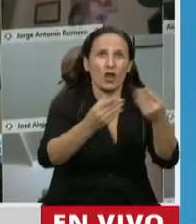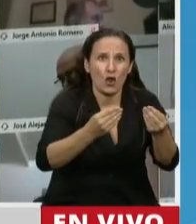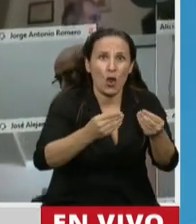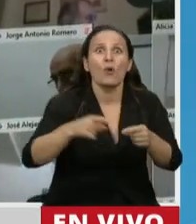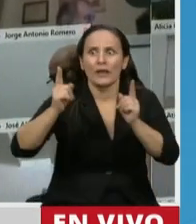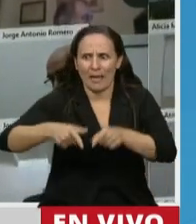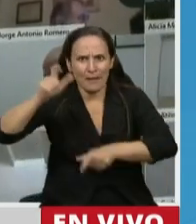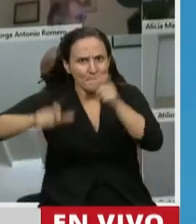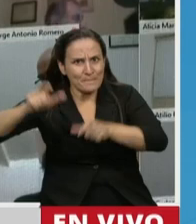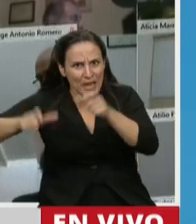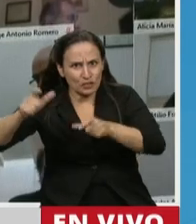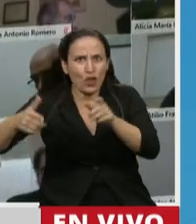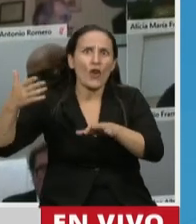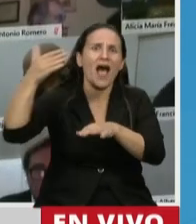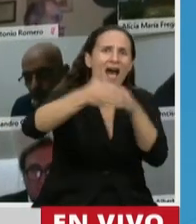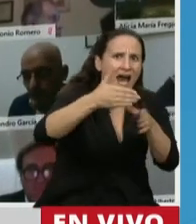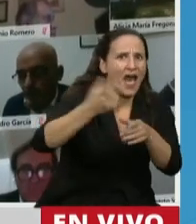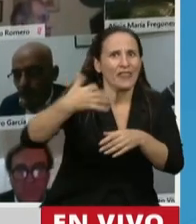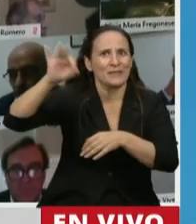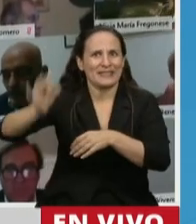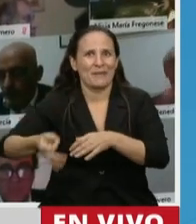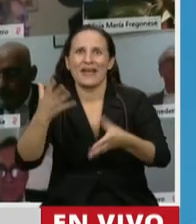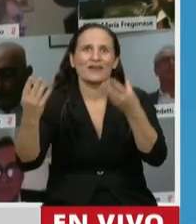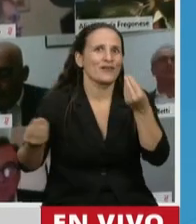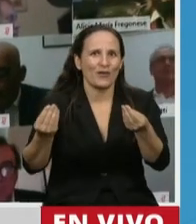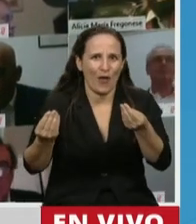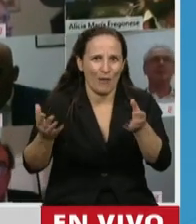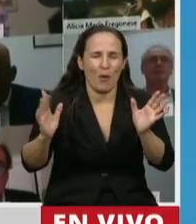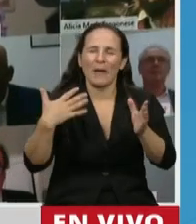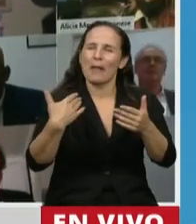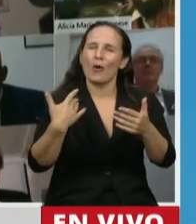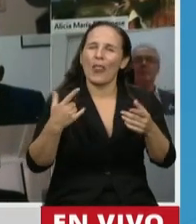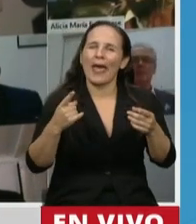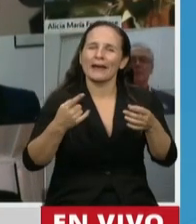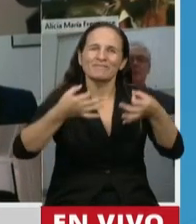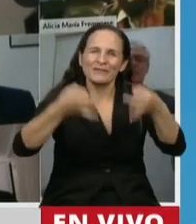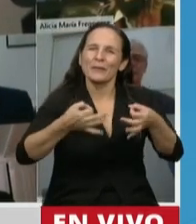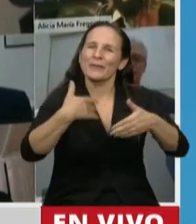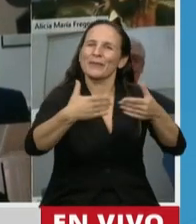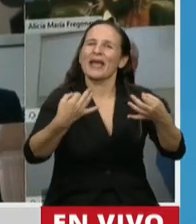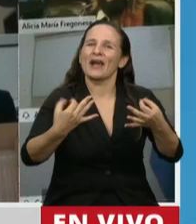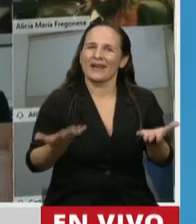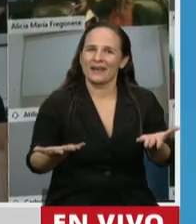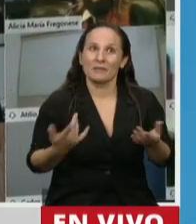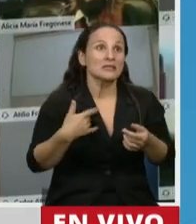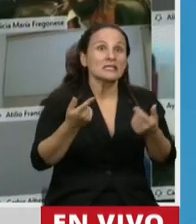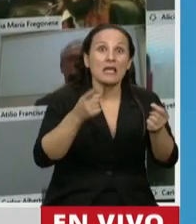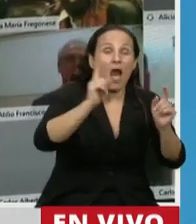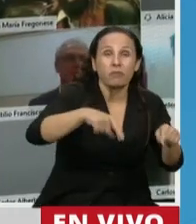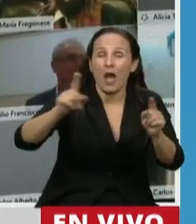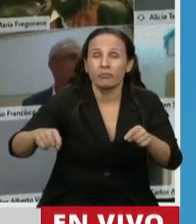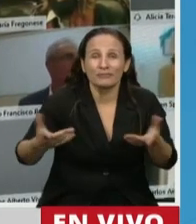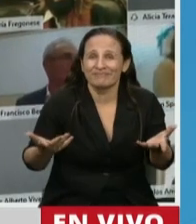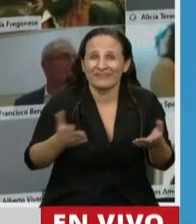a gozar de este nuevo servicio, para que podamos utilizarlo correctamente, porque si no, de nada va a valer. De nada va a